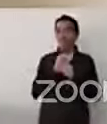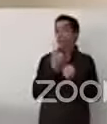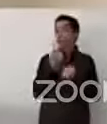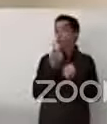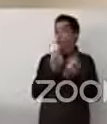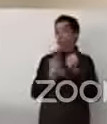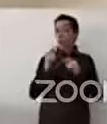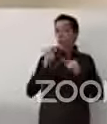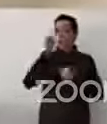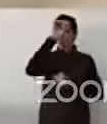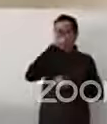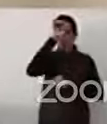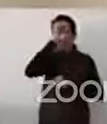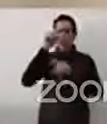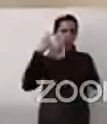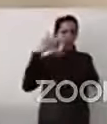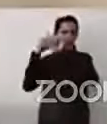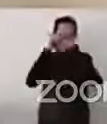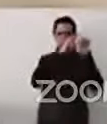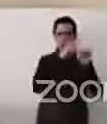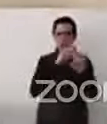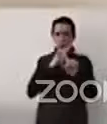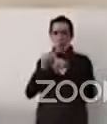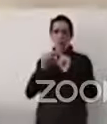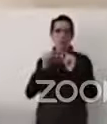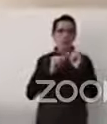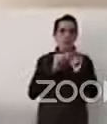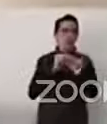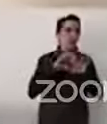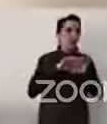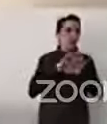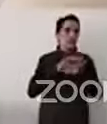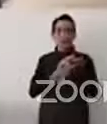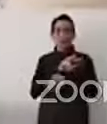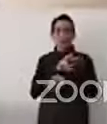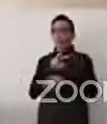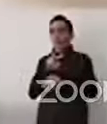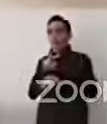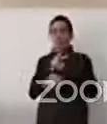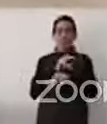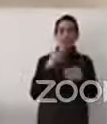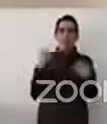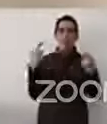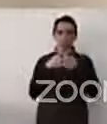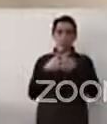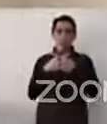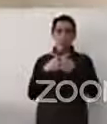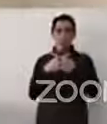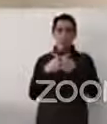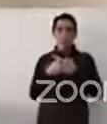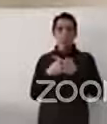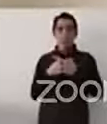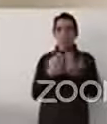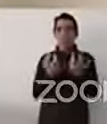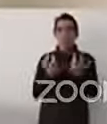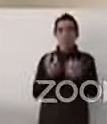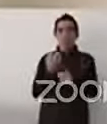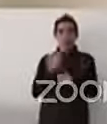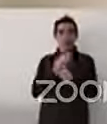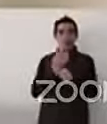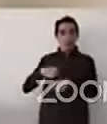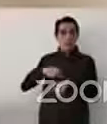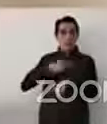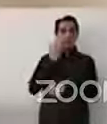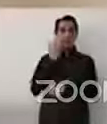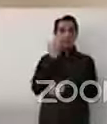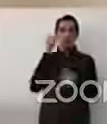se han generado y que se han venido generando y para eso estamos para dialogar, para escucharnos, escucharles e ir